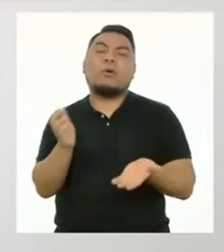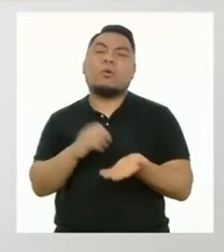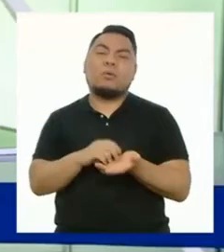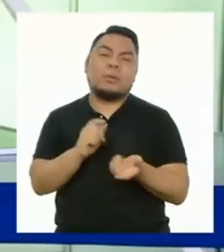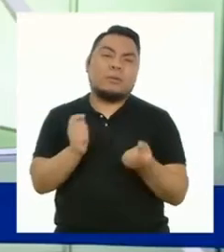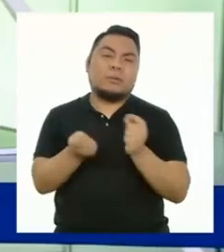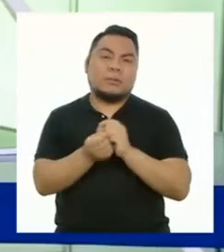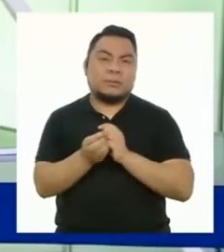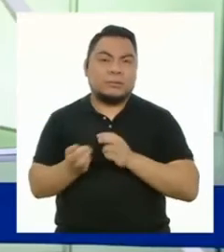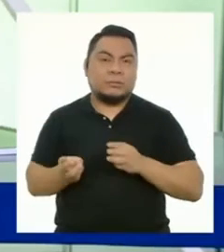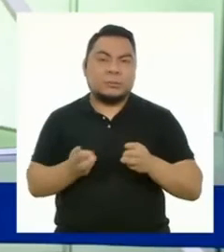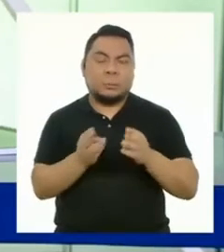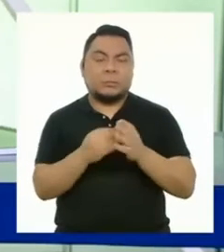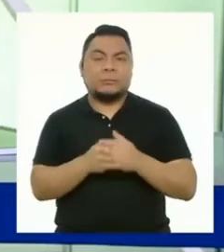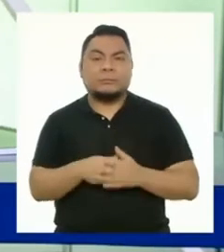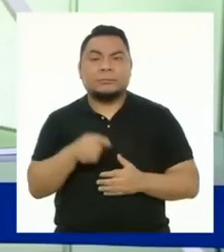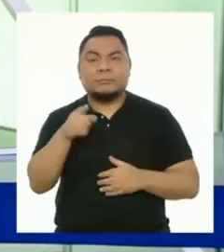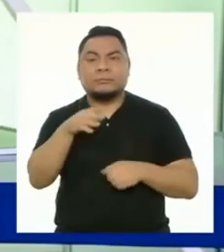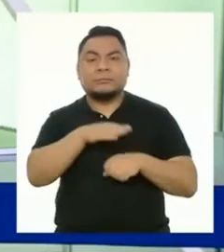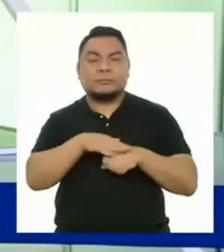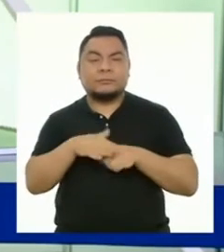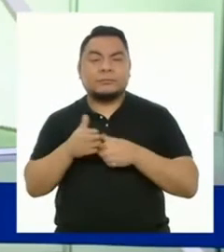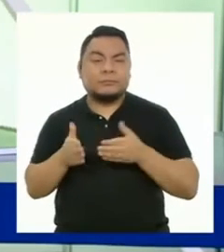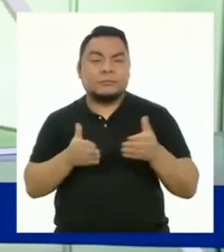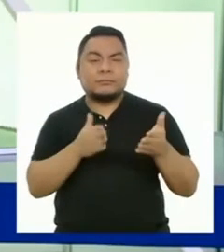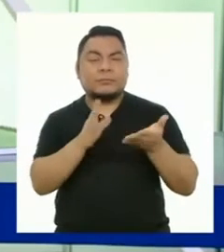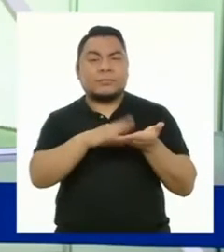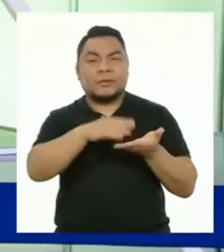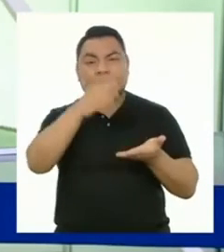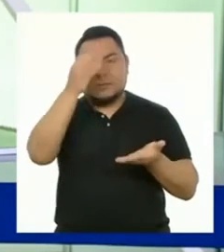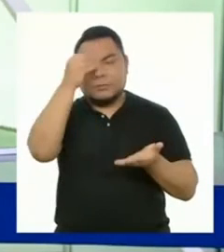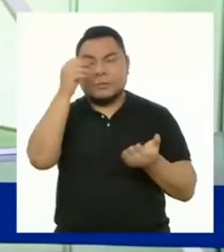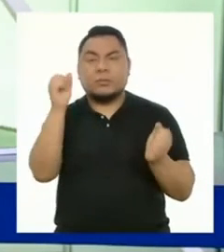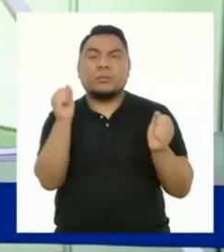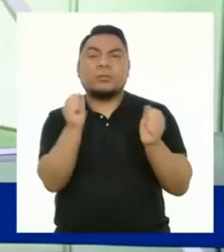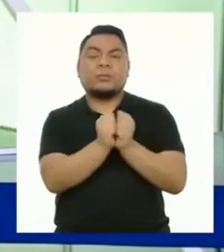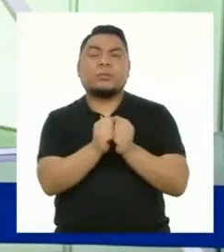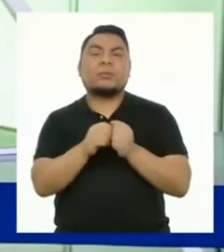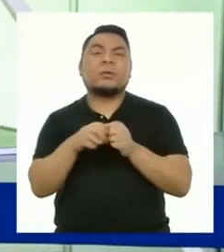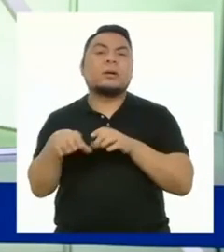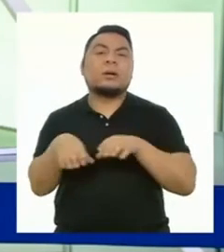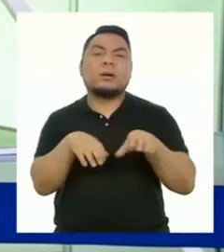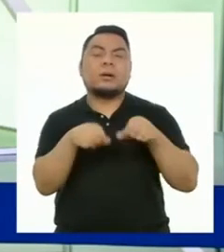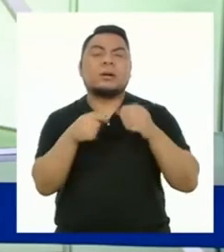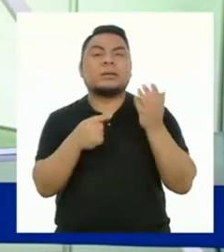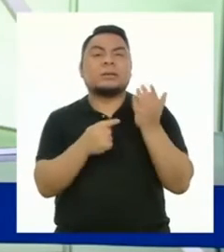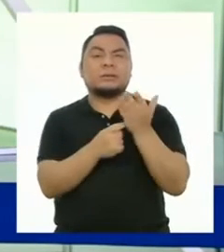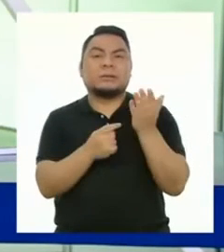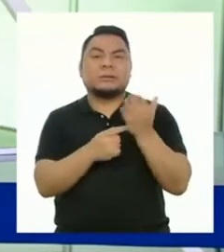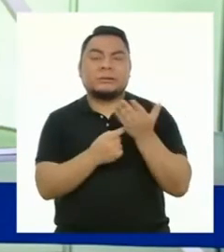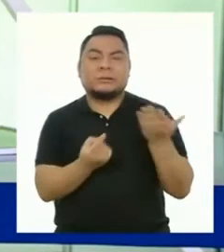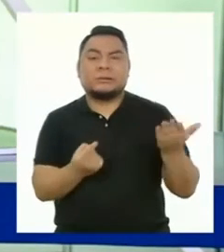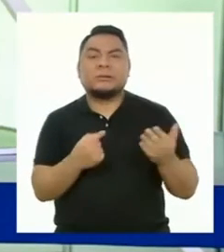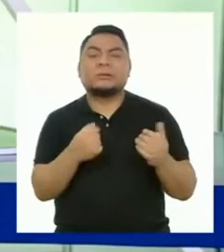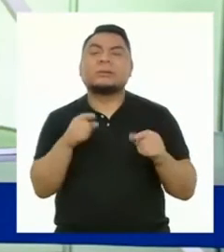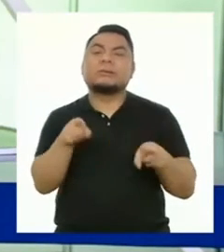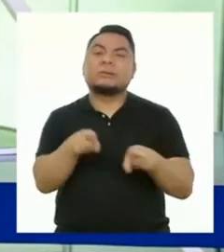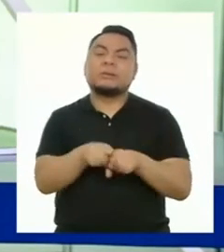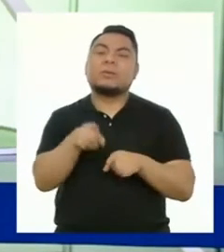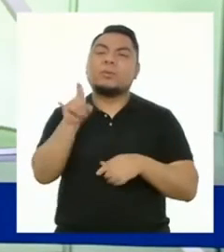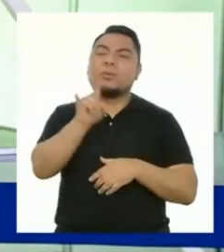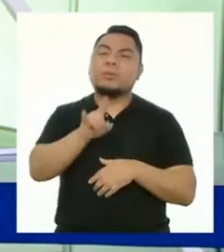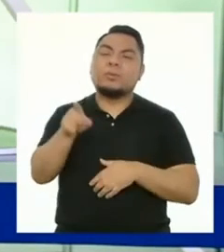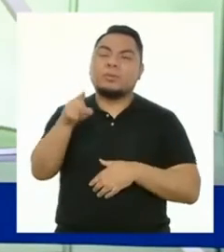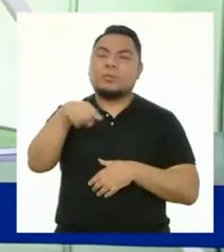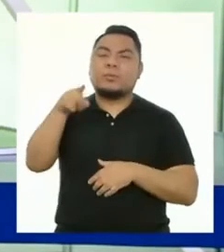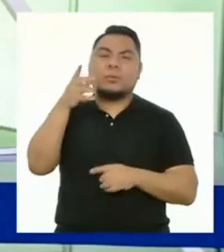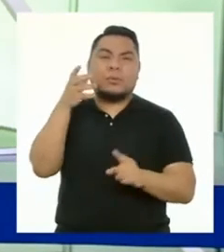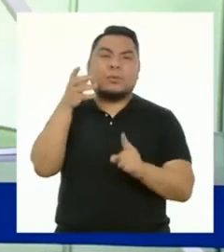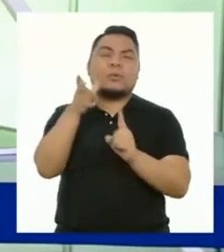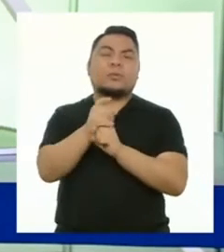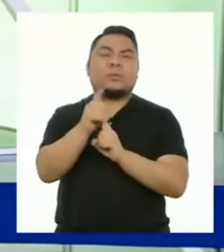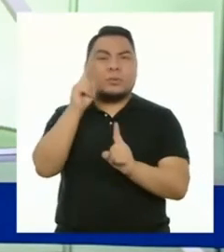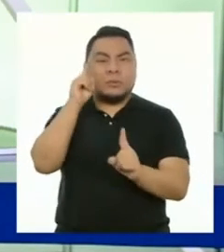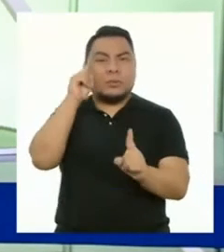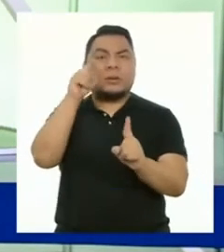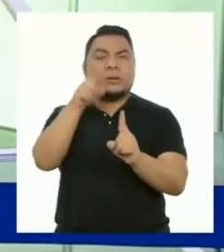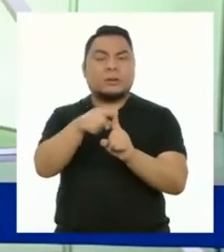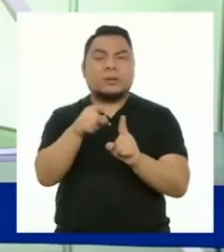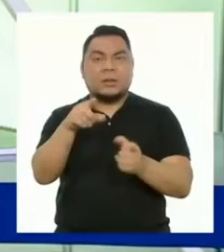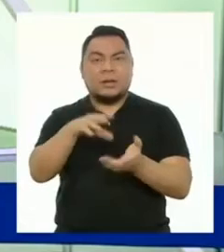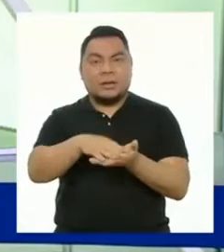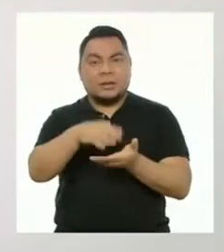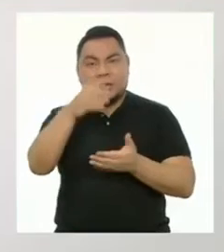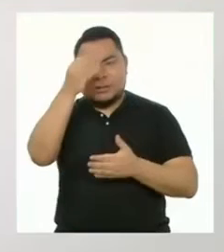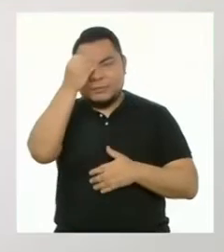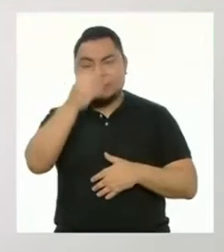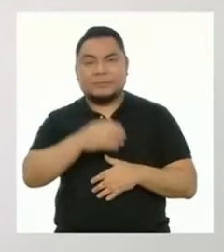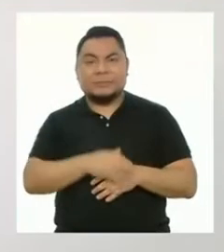replantear otras. Las estrategias de aprendizaje son el conjunto de actividades técnicas y medios que utilizamos para lograr nuestros objetivos